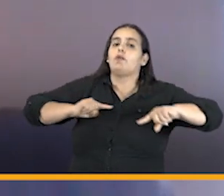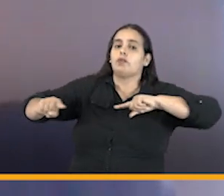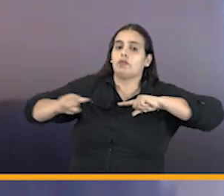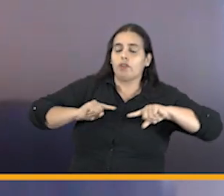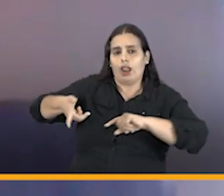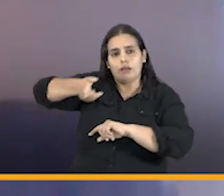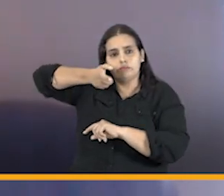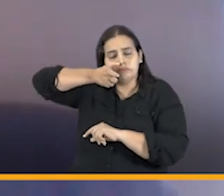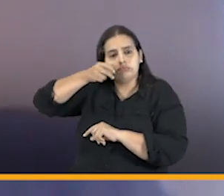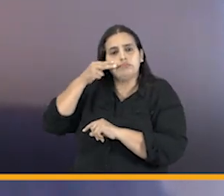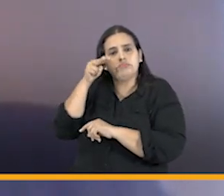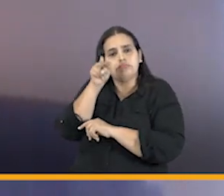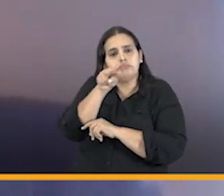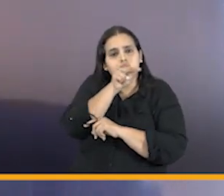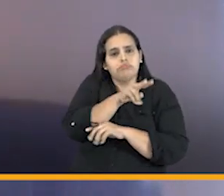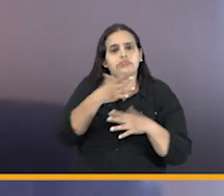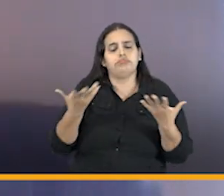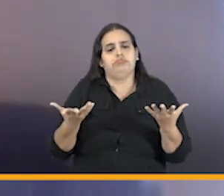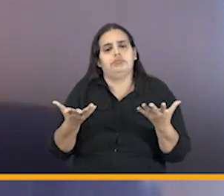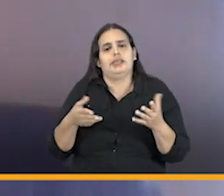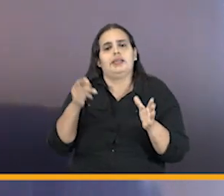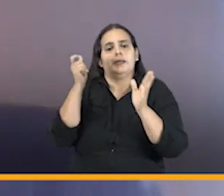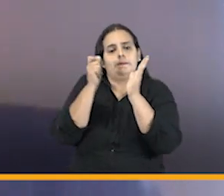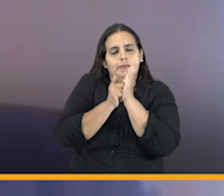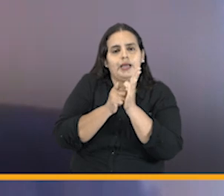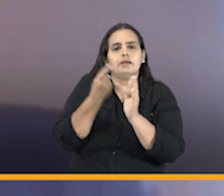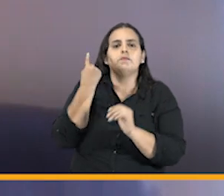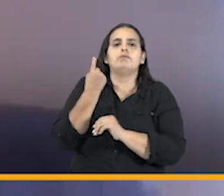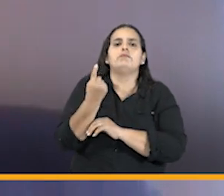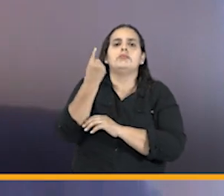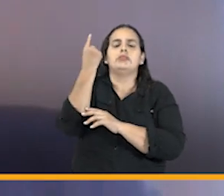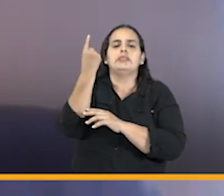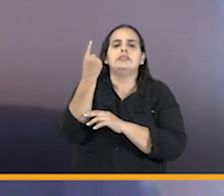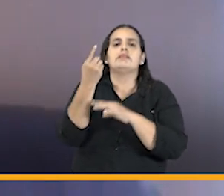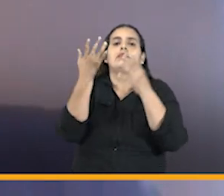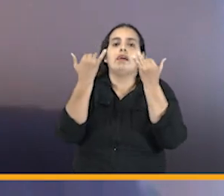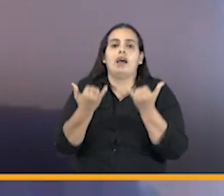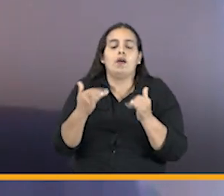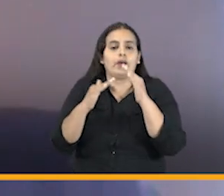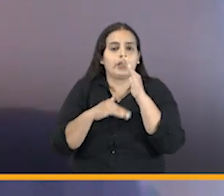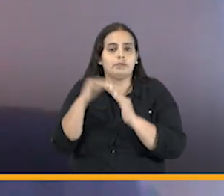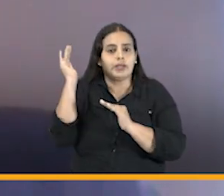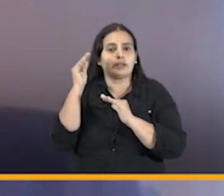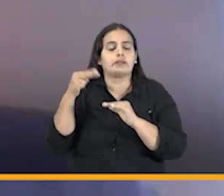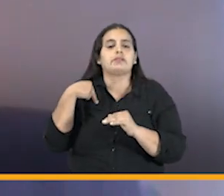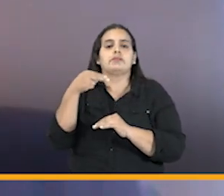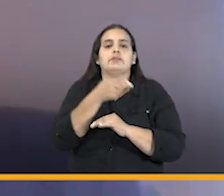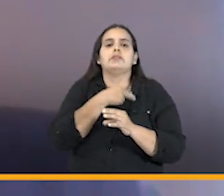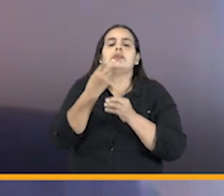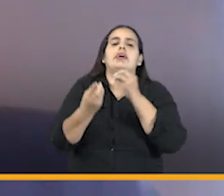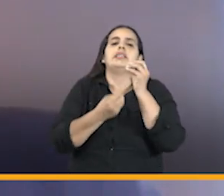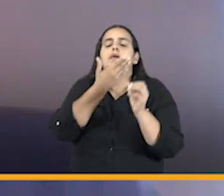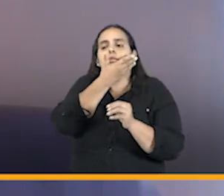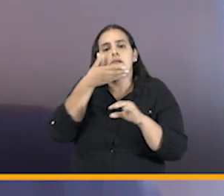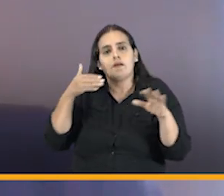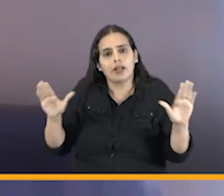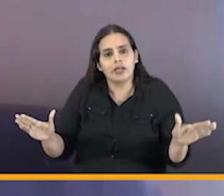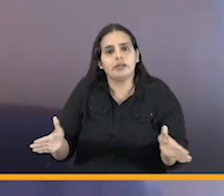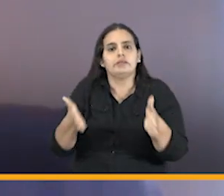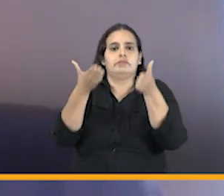supervisión si se quiere sobre las políticas y en este campo hemos venido mejorando